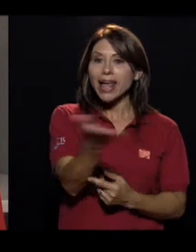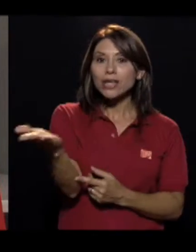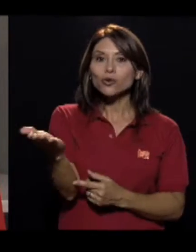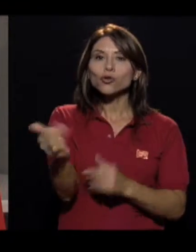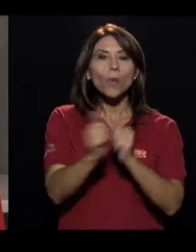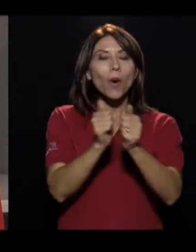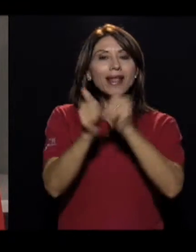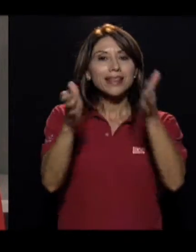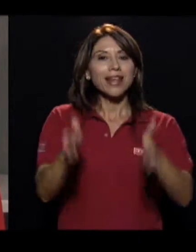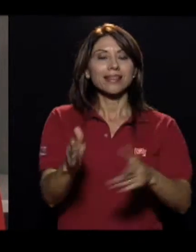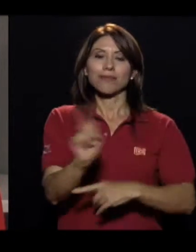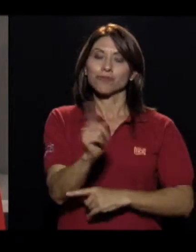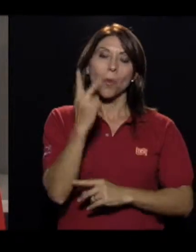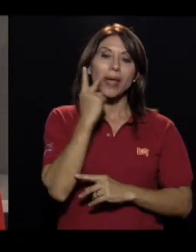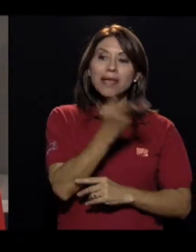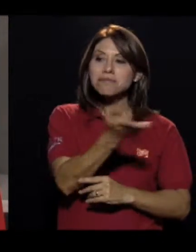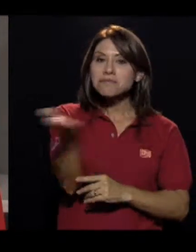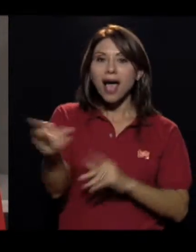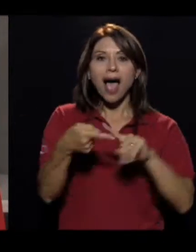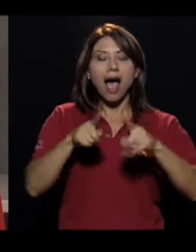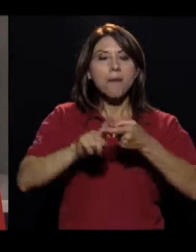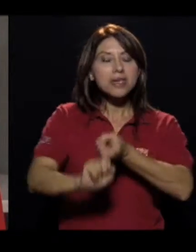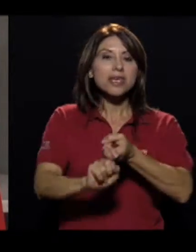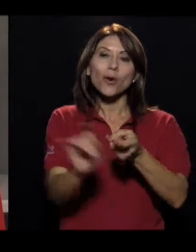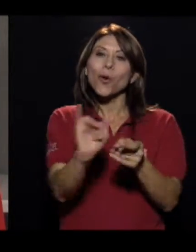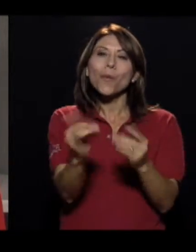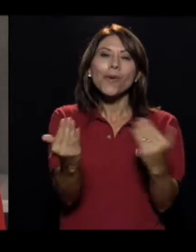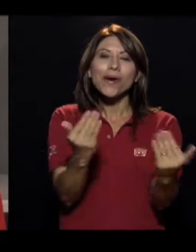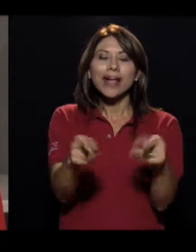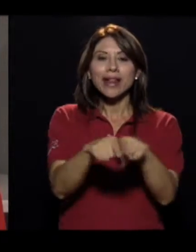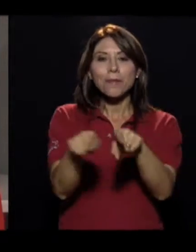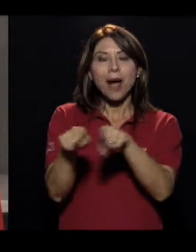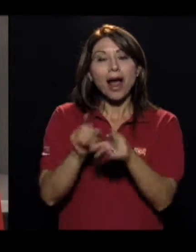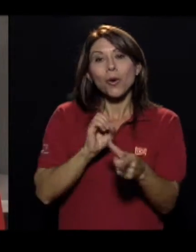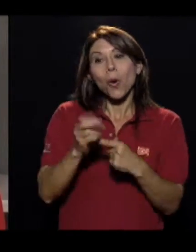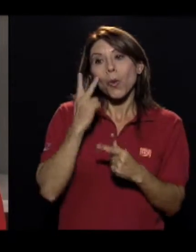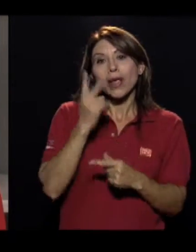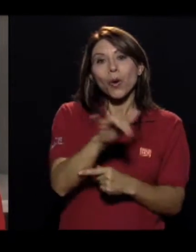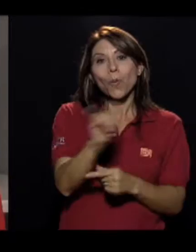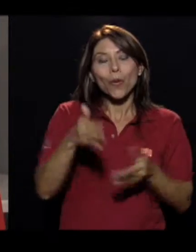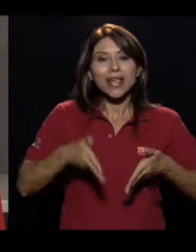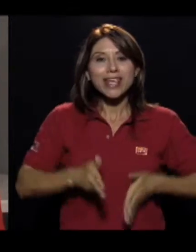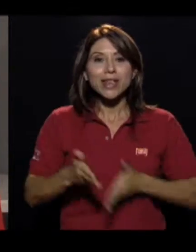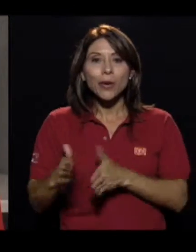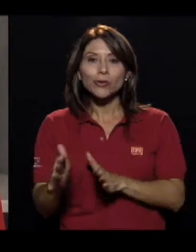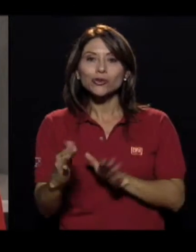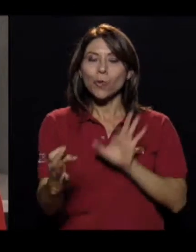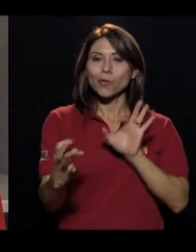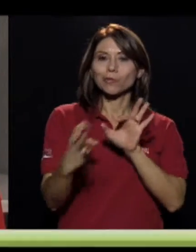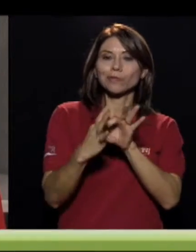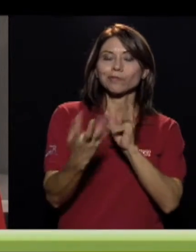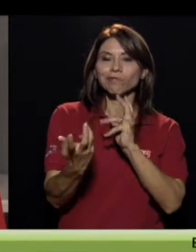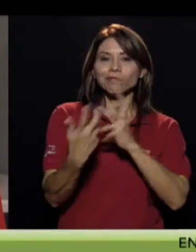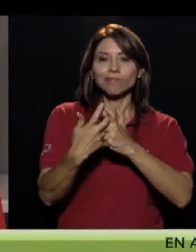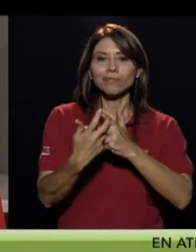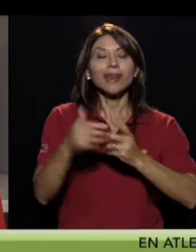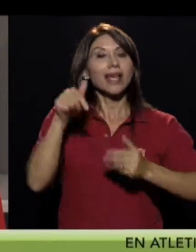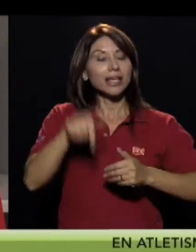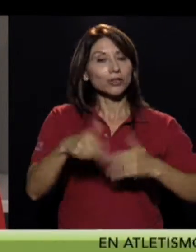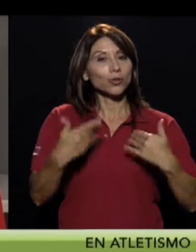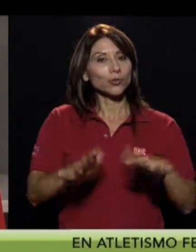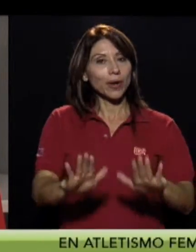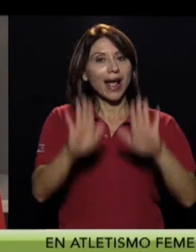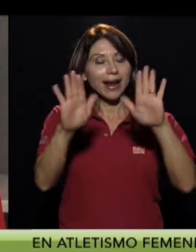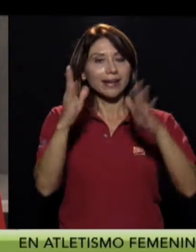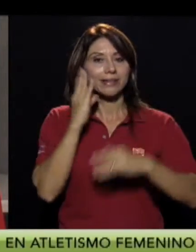llega uno ya no de ver al atleta, sino que de verlo a un amigo, a un hermano, o hasta a veces hasta como sus hijos, de verlos uno a